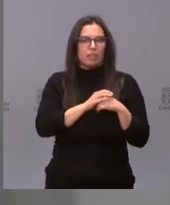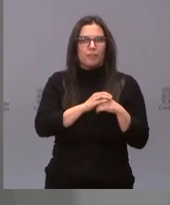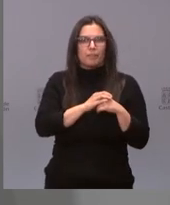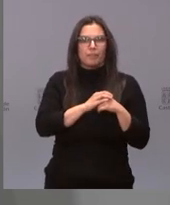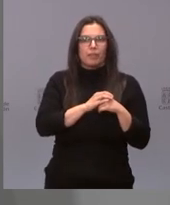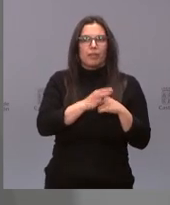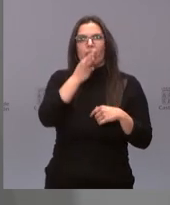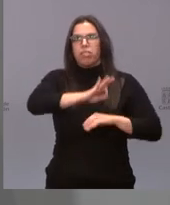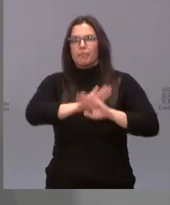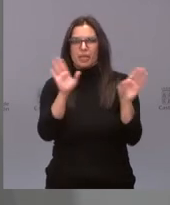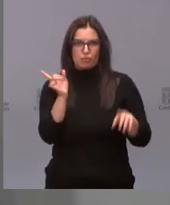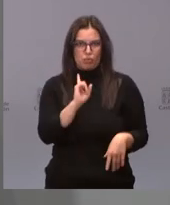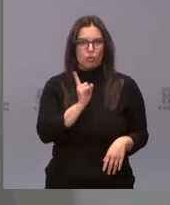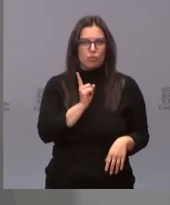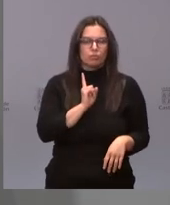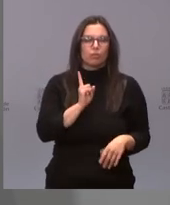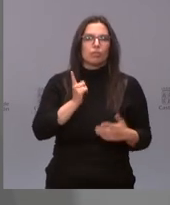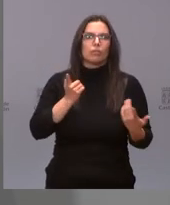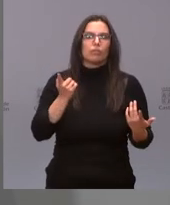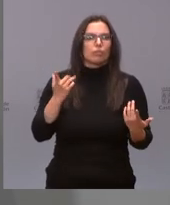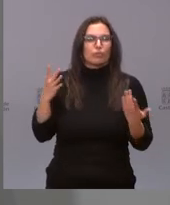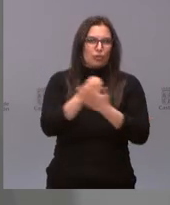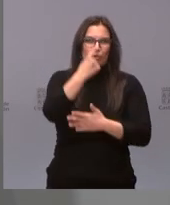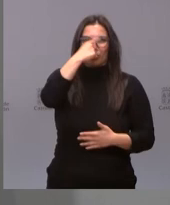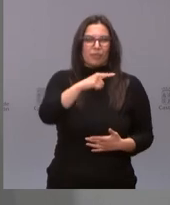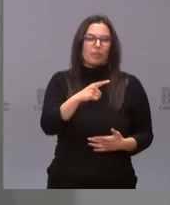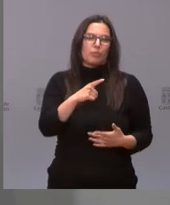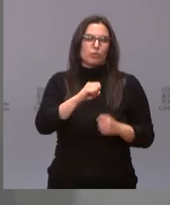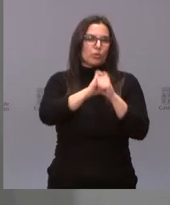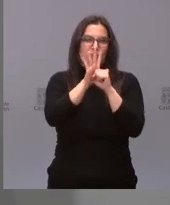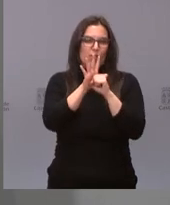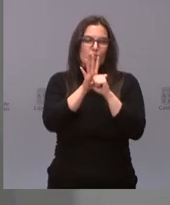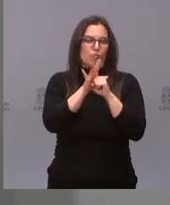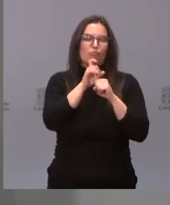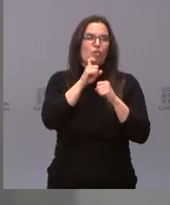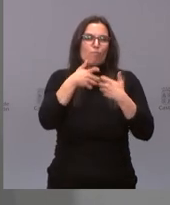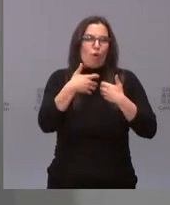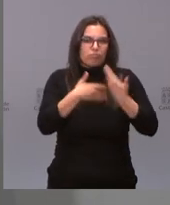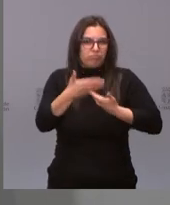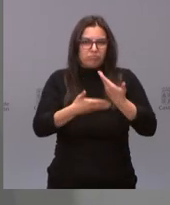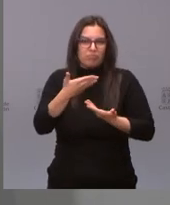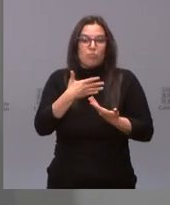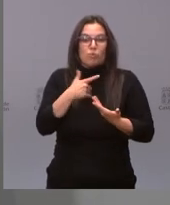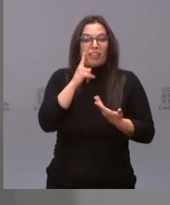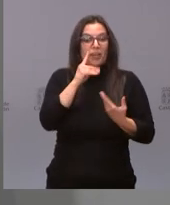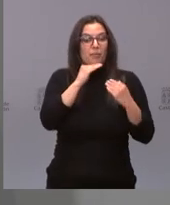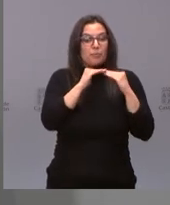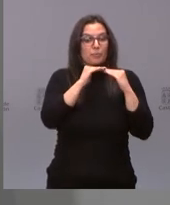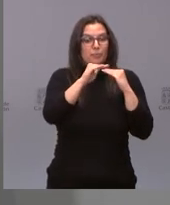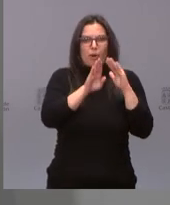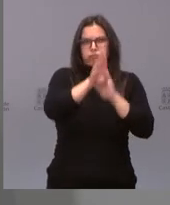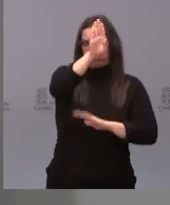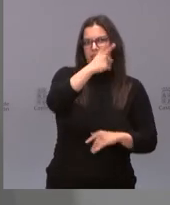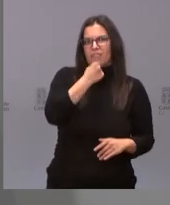bajar la guardia porque sabemos todos cómo se comporta el coronavirus, es decir, que puede tener una tendencia al crecimiento.